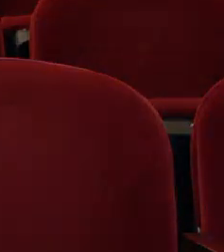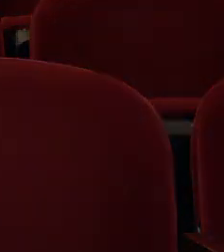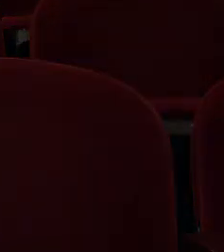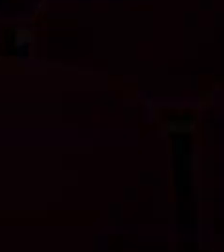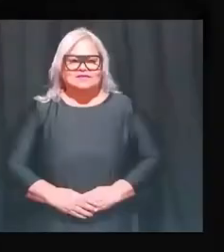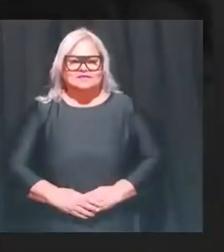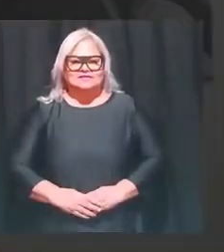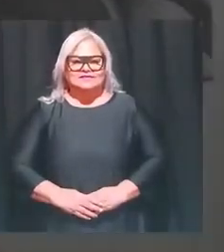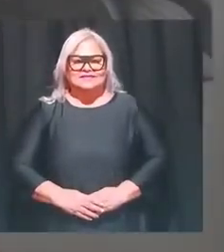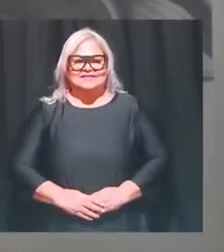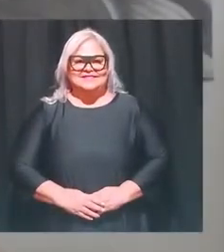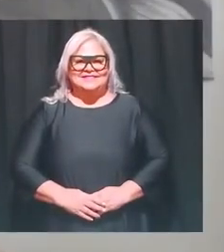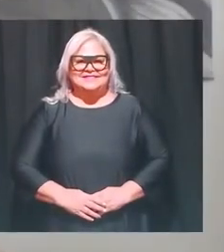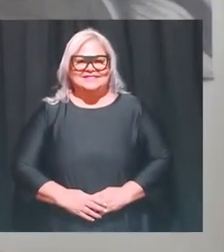Virtual.